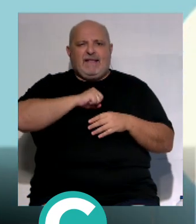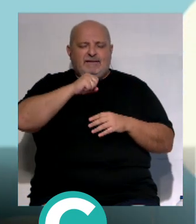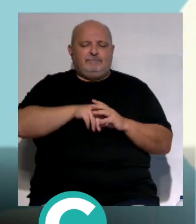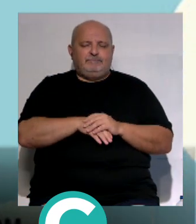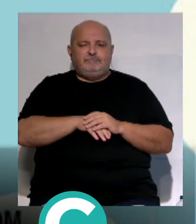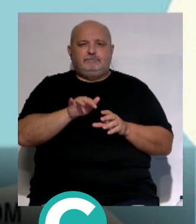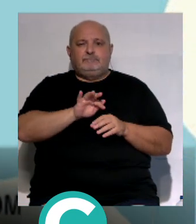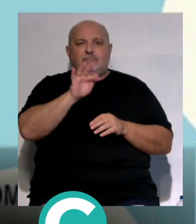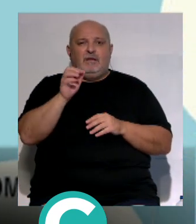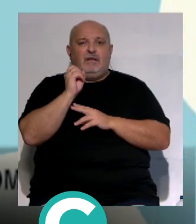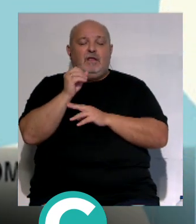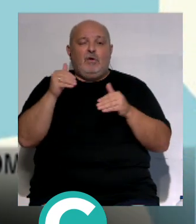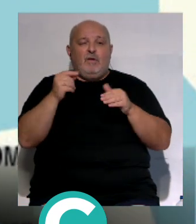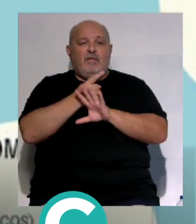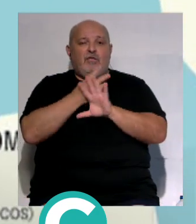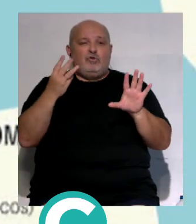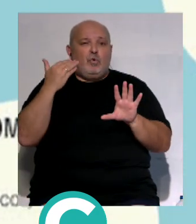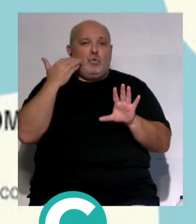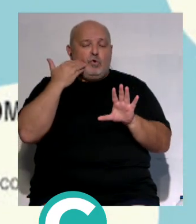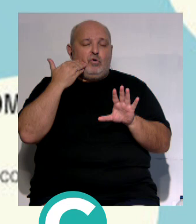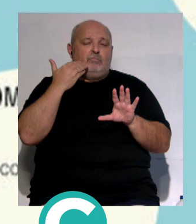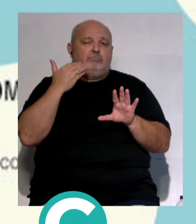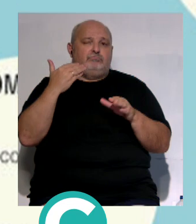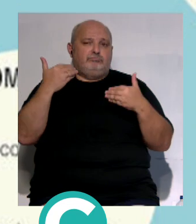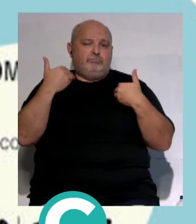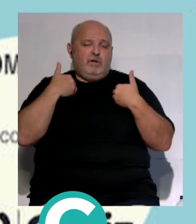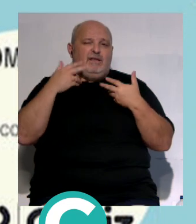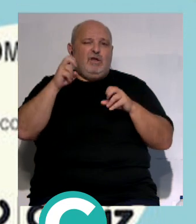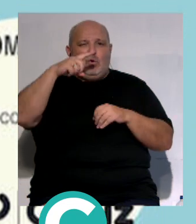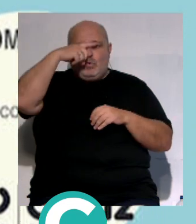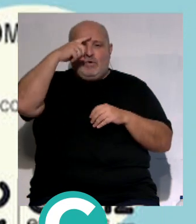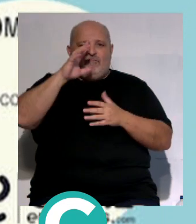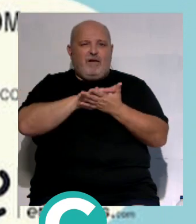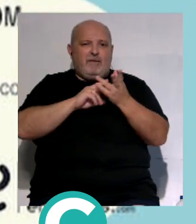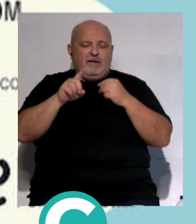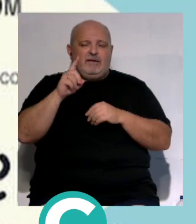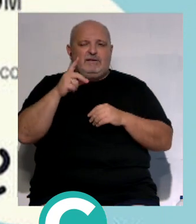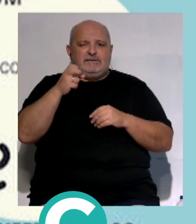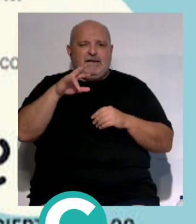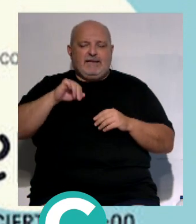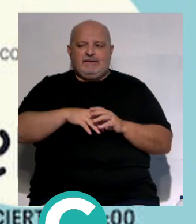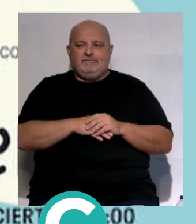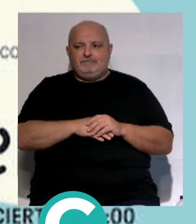La siguiente charla será el jueves 18 de julio con José María Castaño sobre cultura flamenca y cherry.